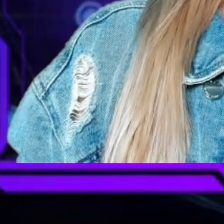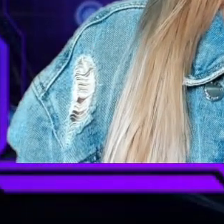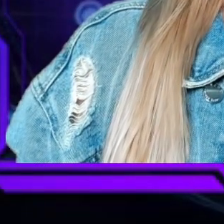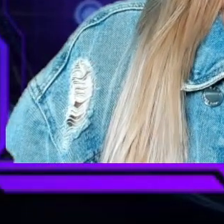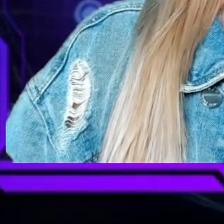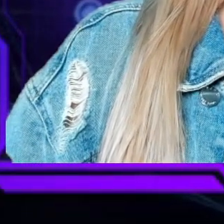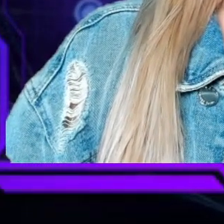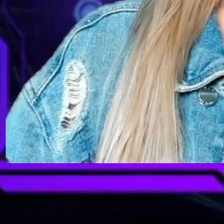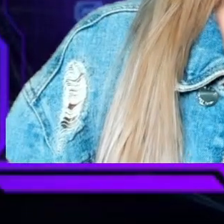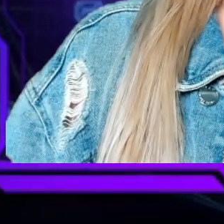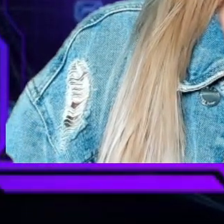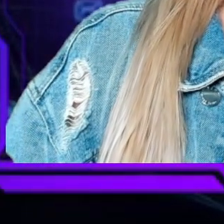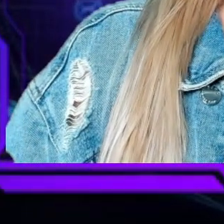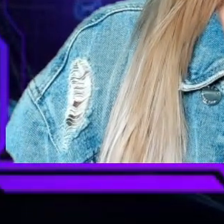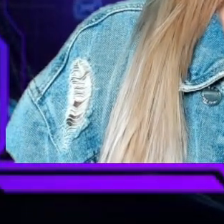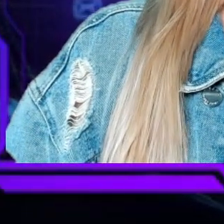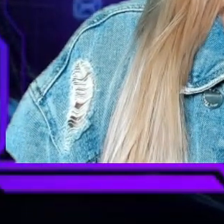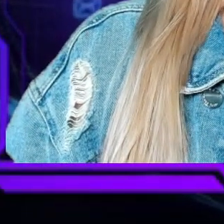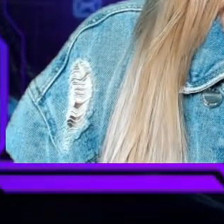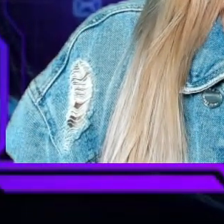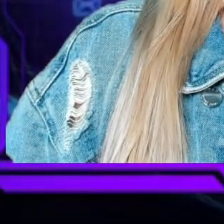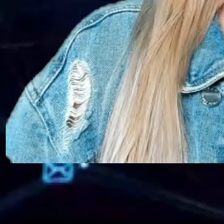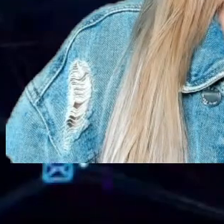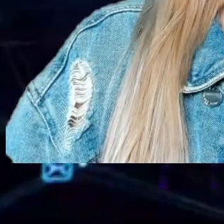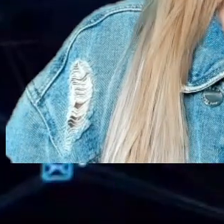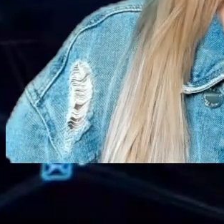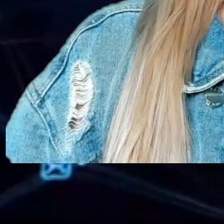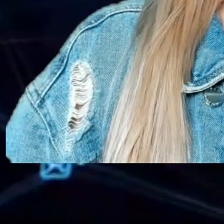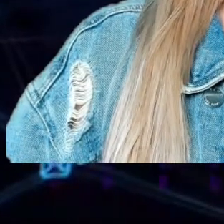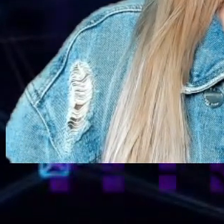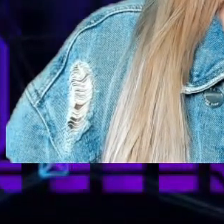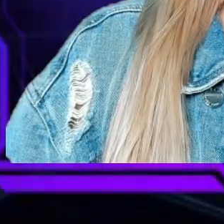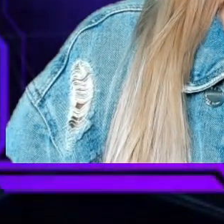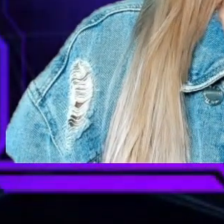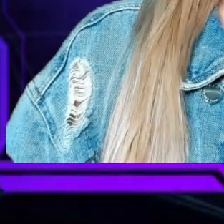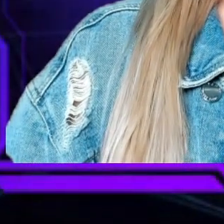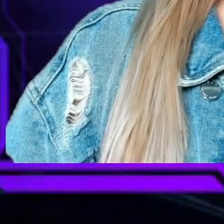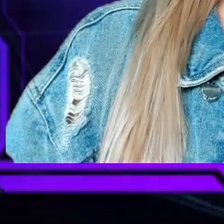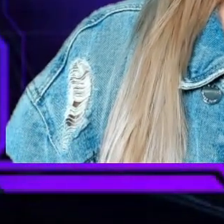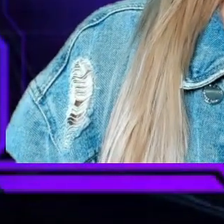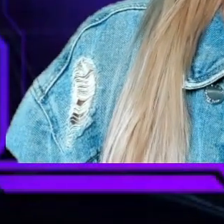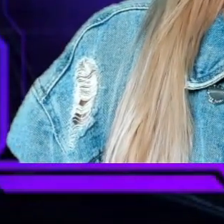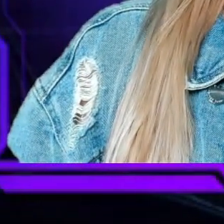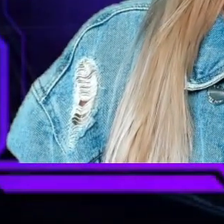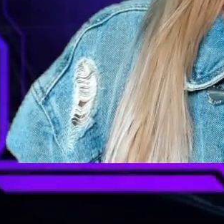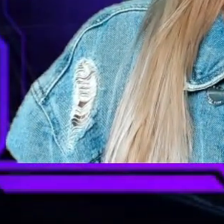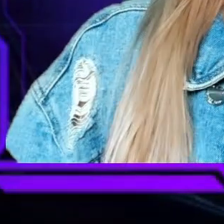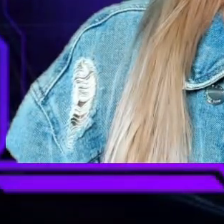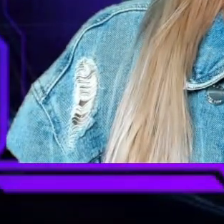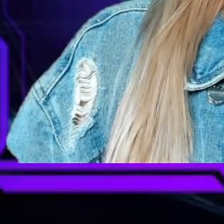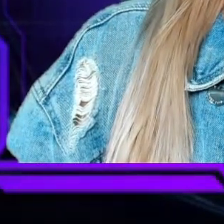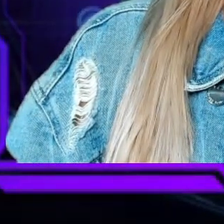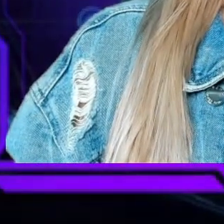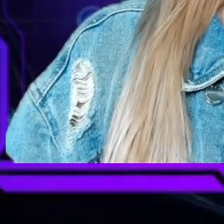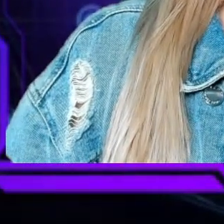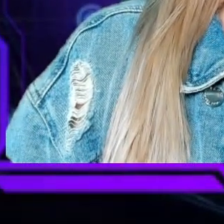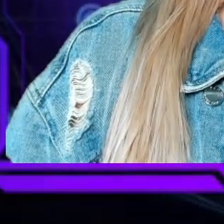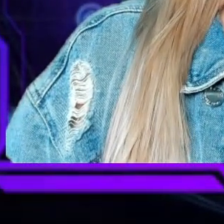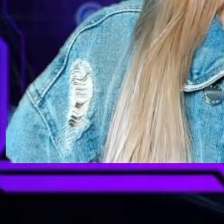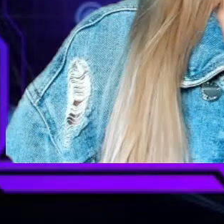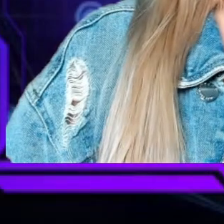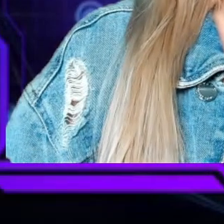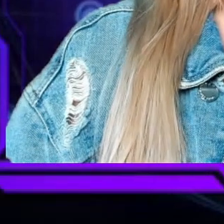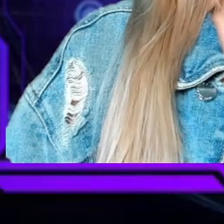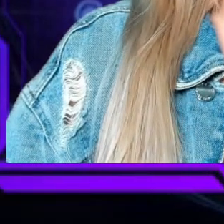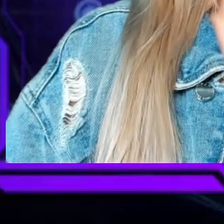su boca sin saber absolutamente nada, o sea, llegó más perdida que las cabras de Heidi, pero la ubicaron la diputada